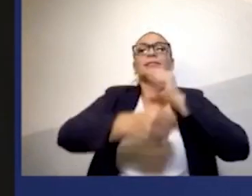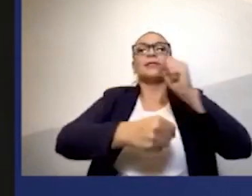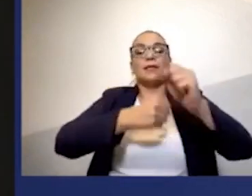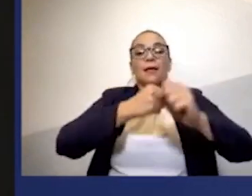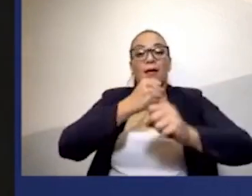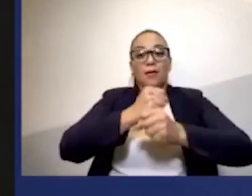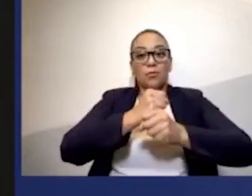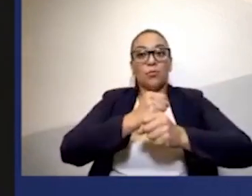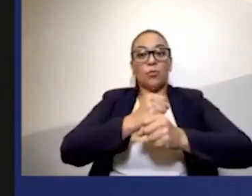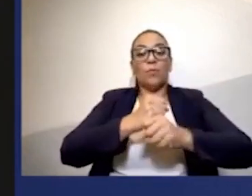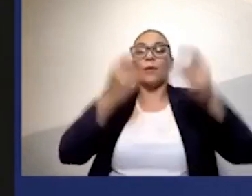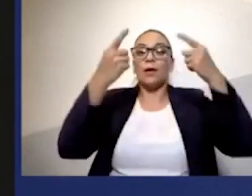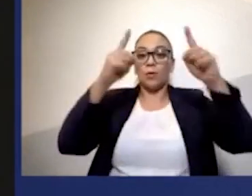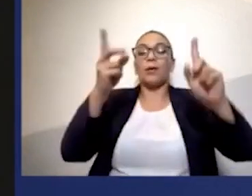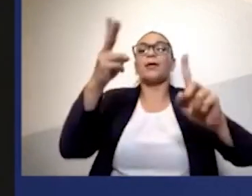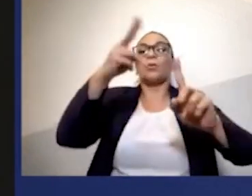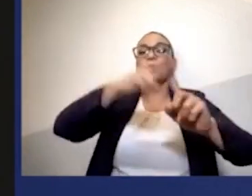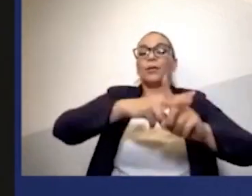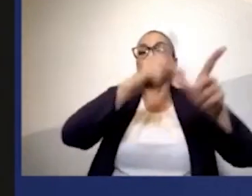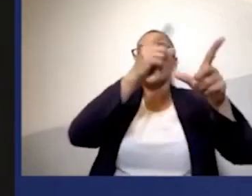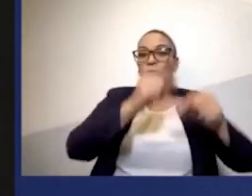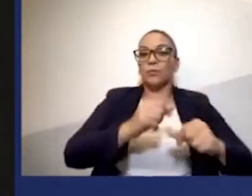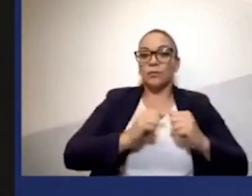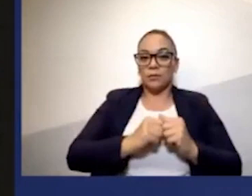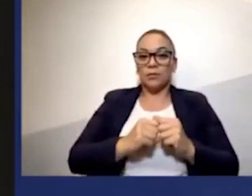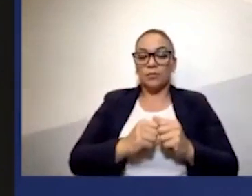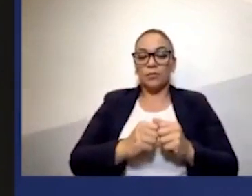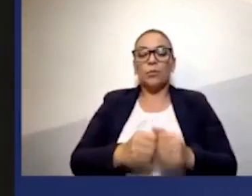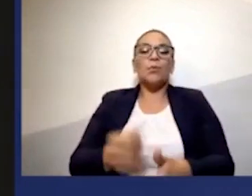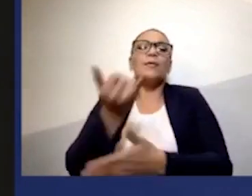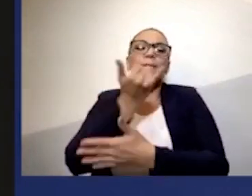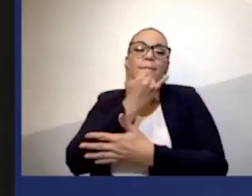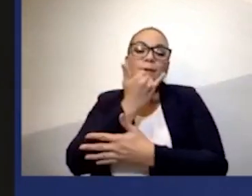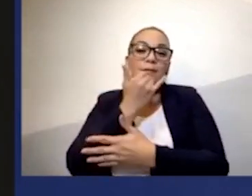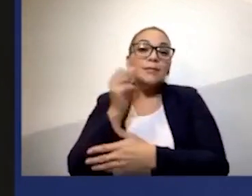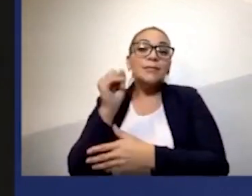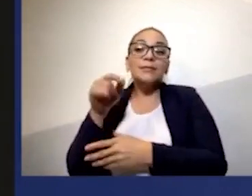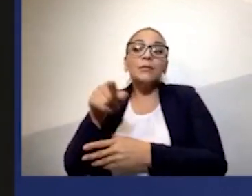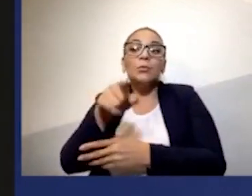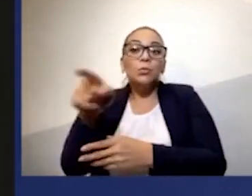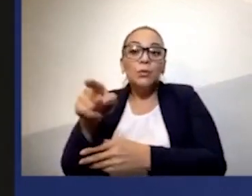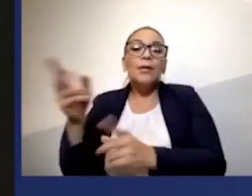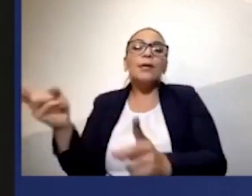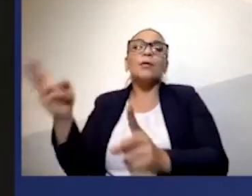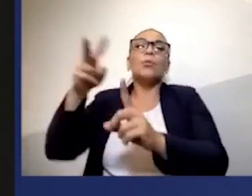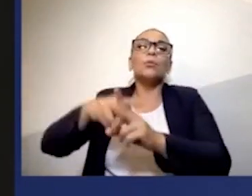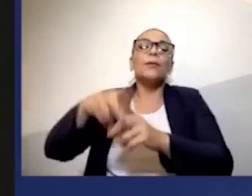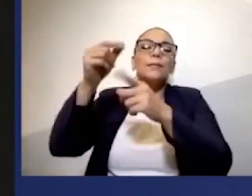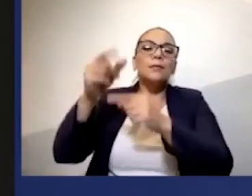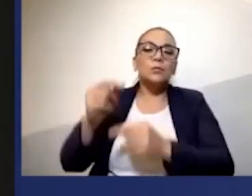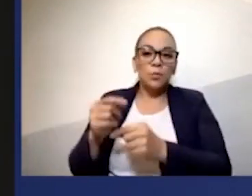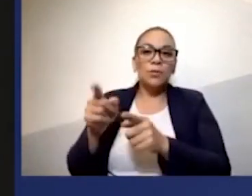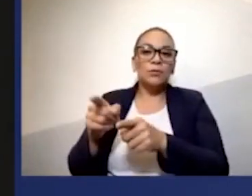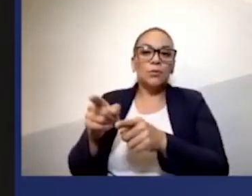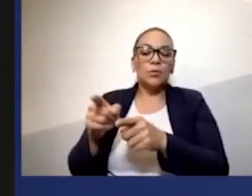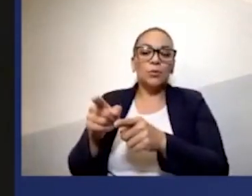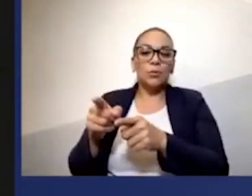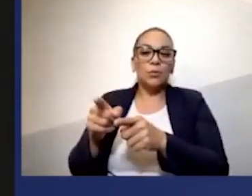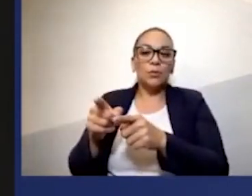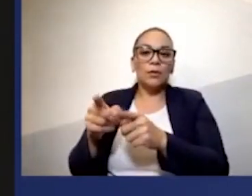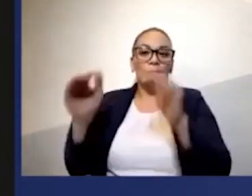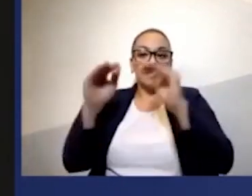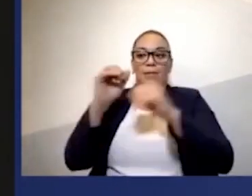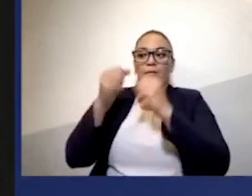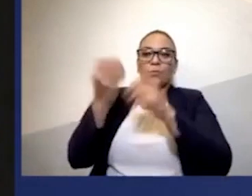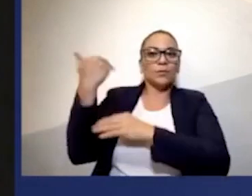sí va a poder ejecutar el presupuesto y qué pasa si usted ejecuta el presupuesto al nivel que lo